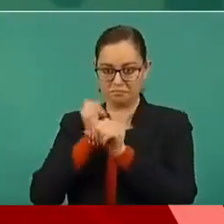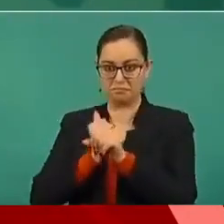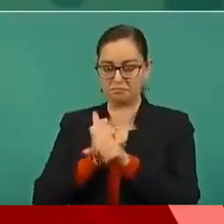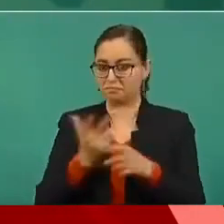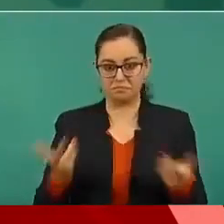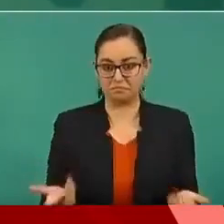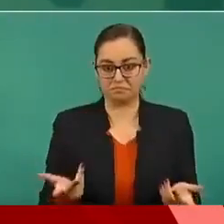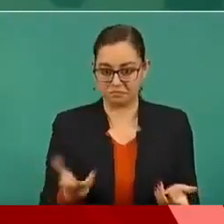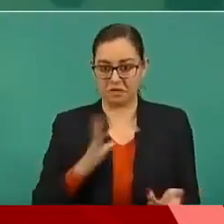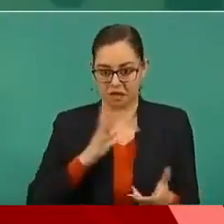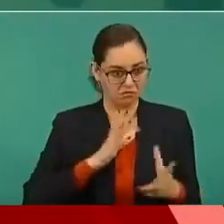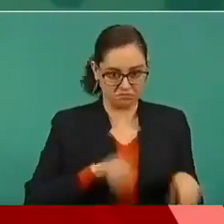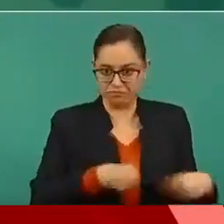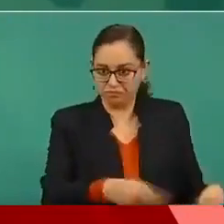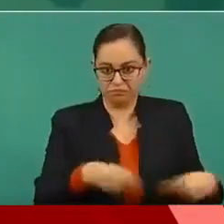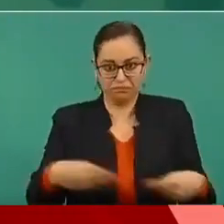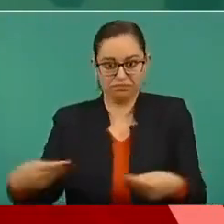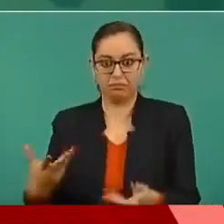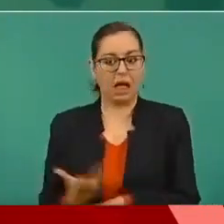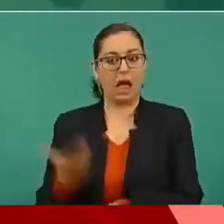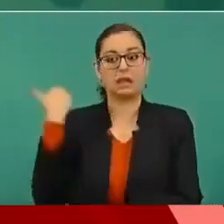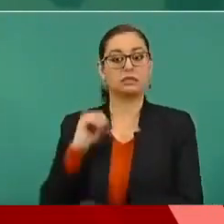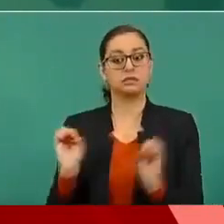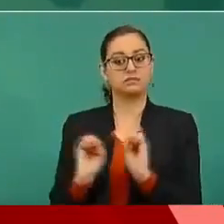Eso antes no se permitía.